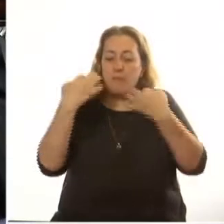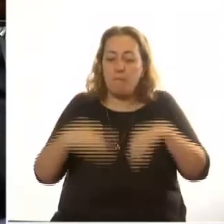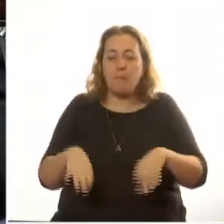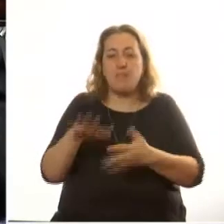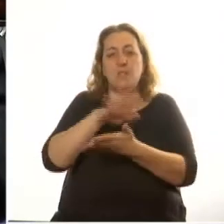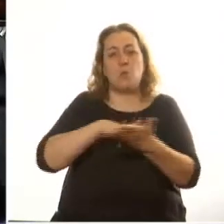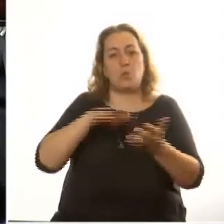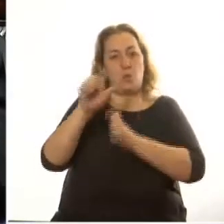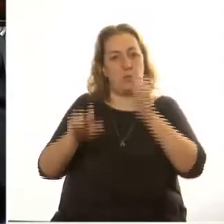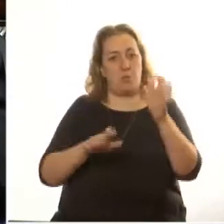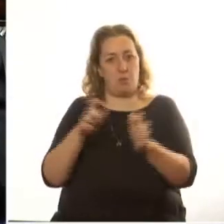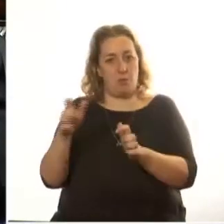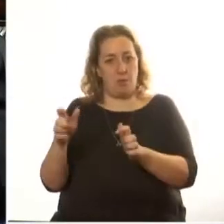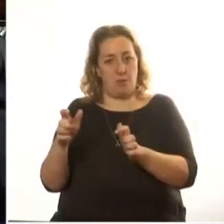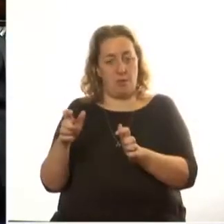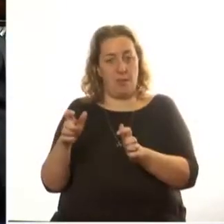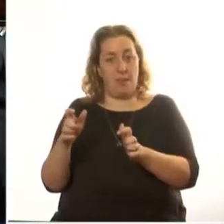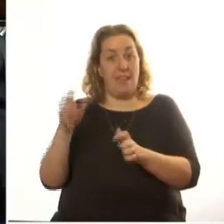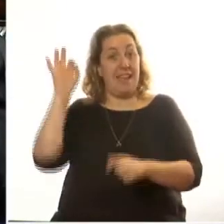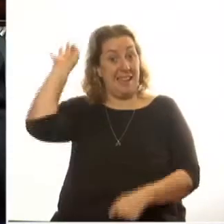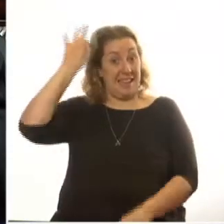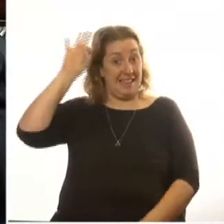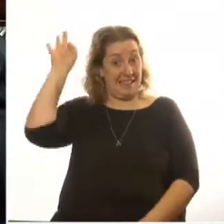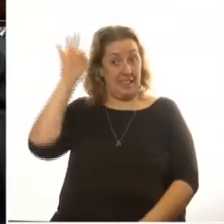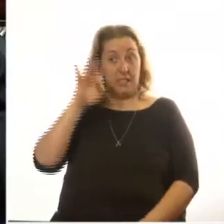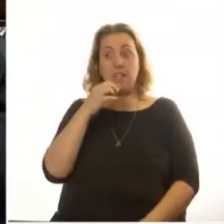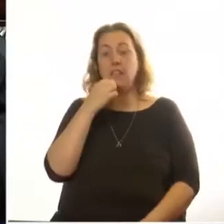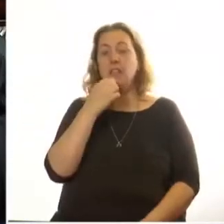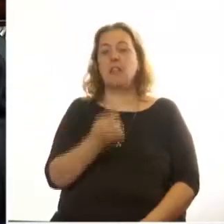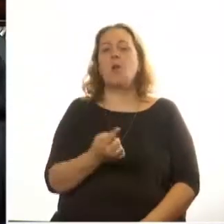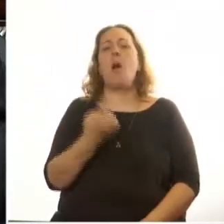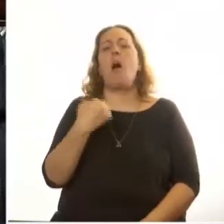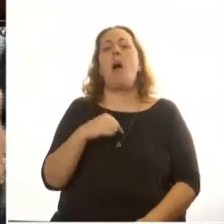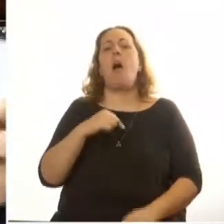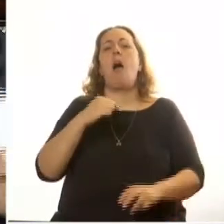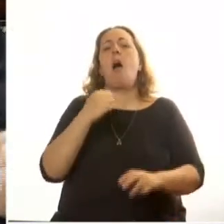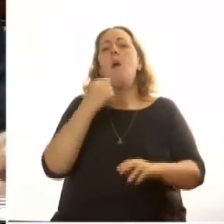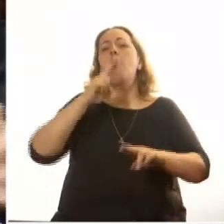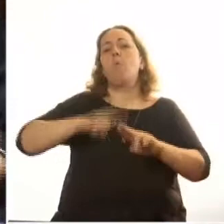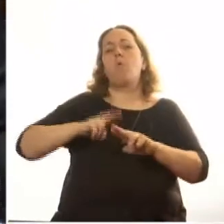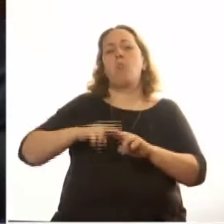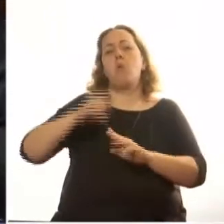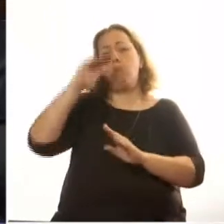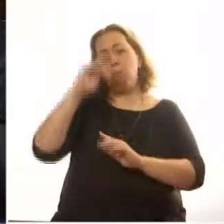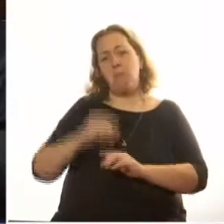uno de cada cinco ingleses afirmó que habían muerto menos de dos millones de judíos en el Holocausto.